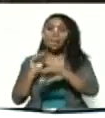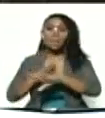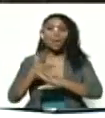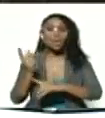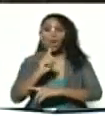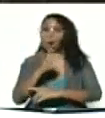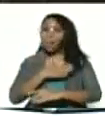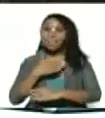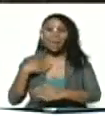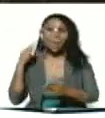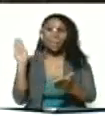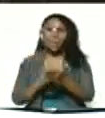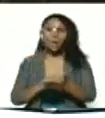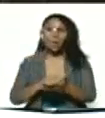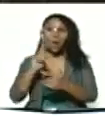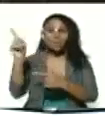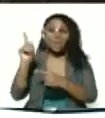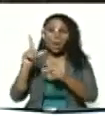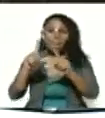no quieren ponerlos en pantalla